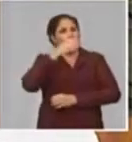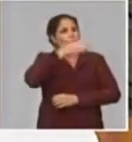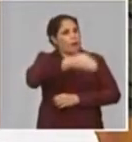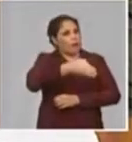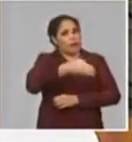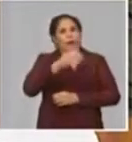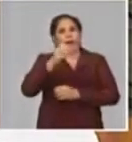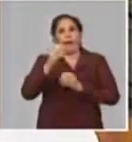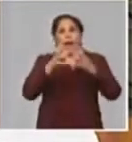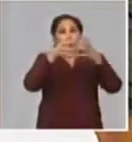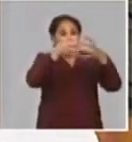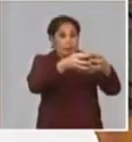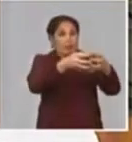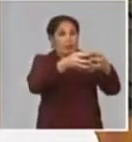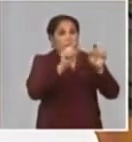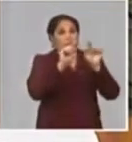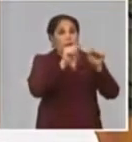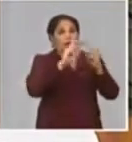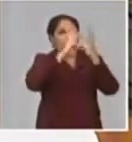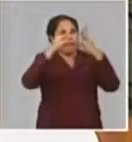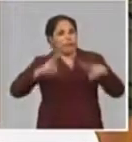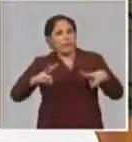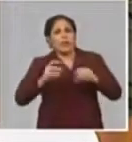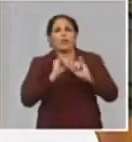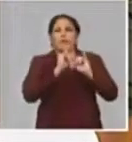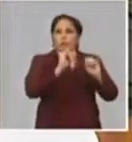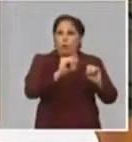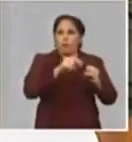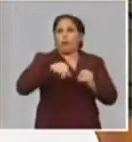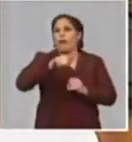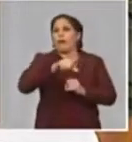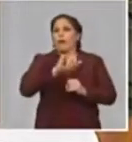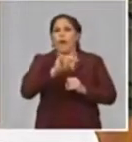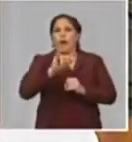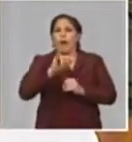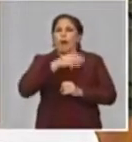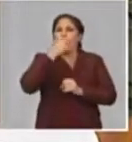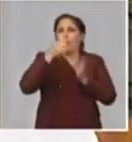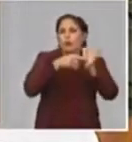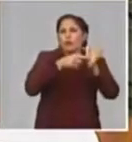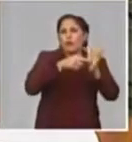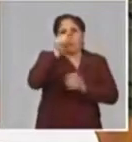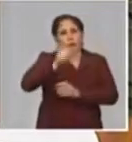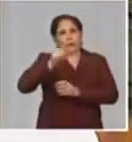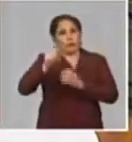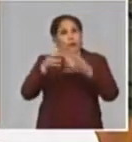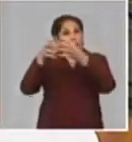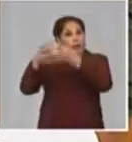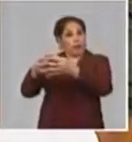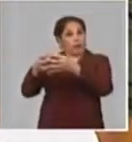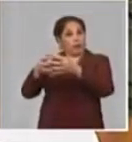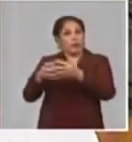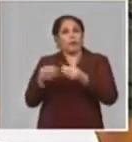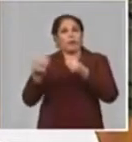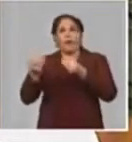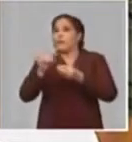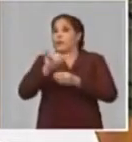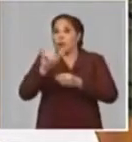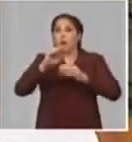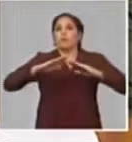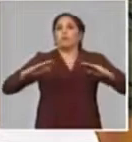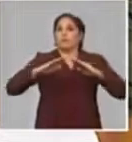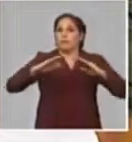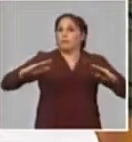están mediante las redes sociales dando tratamientos a las personas, y también los estudiantes de cultura física, que